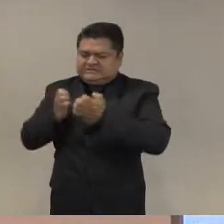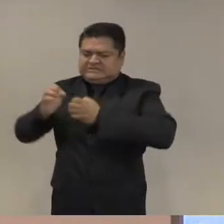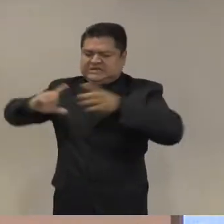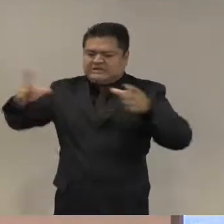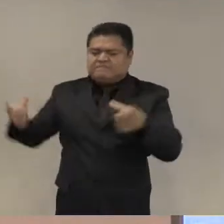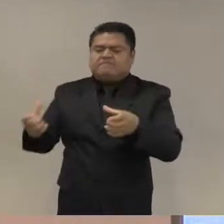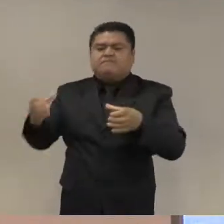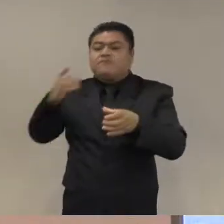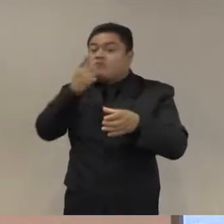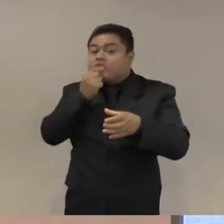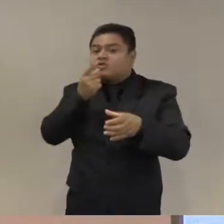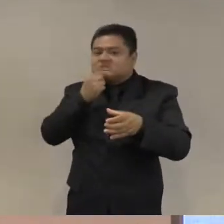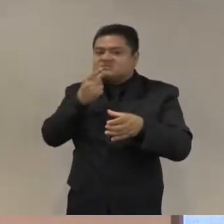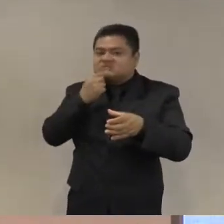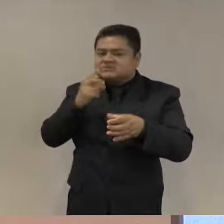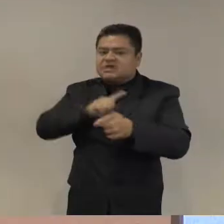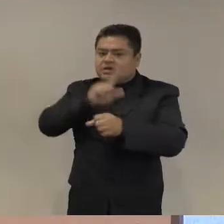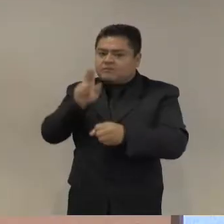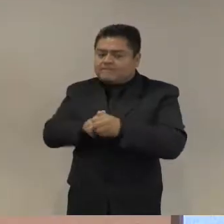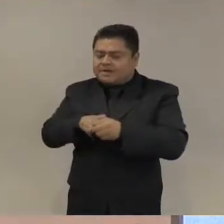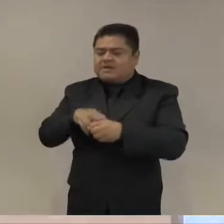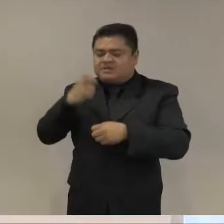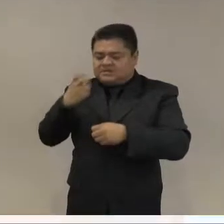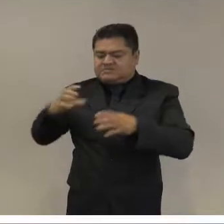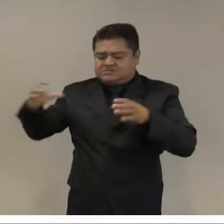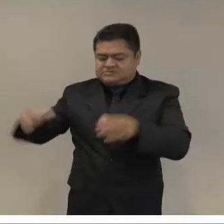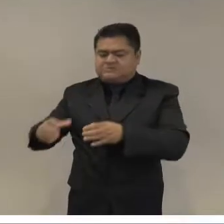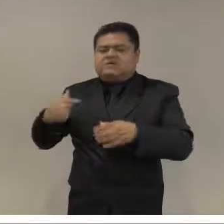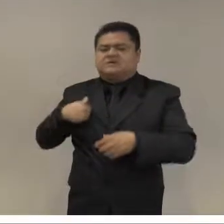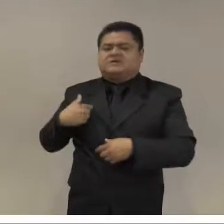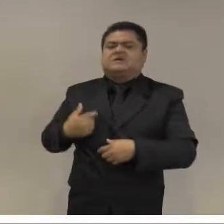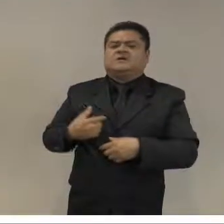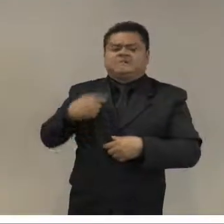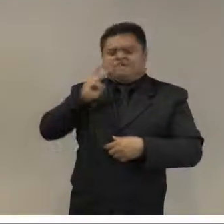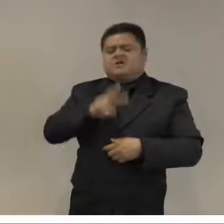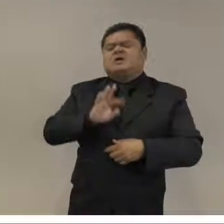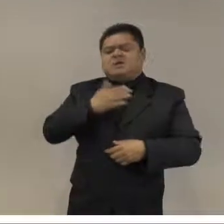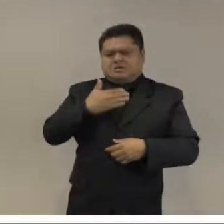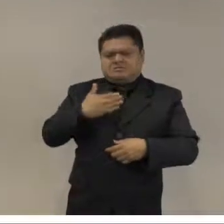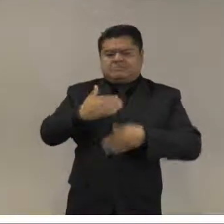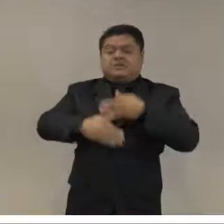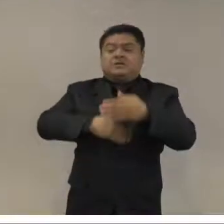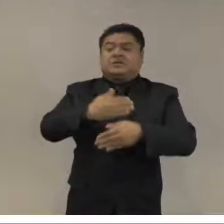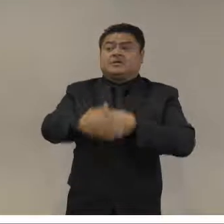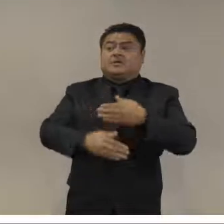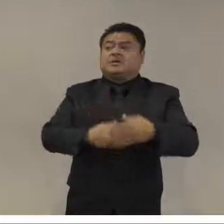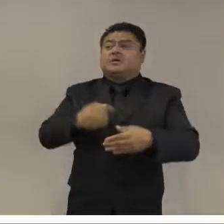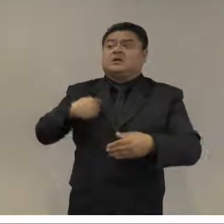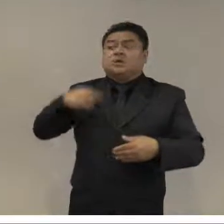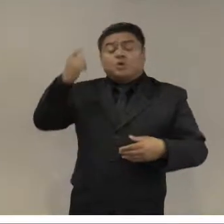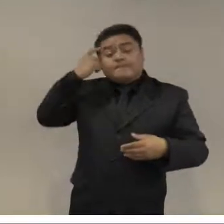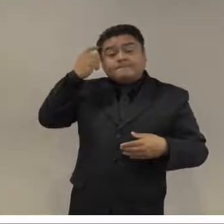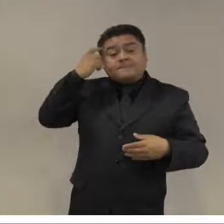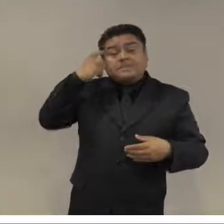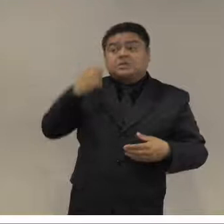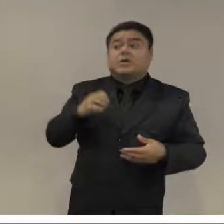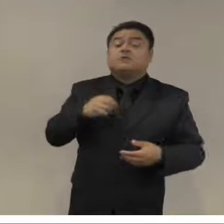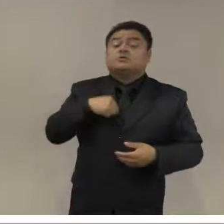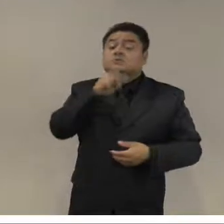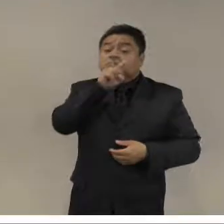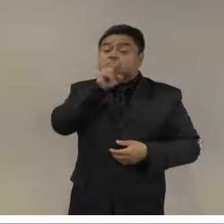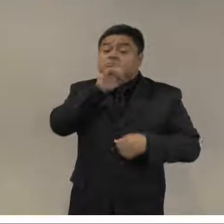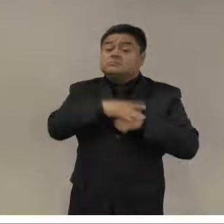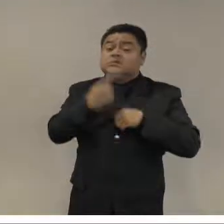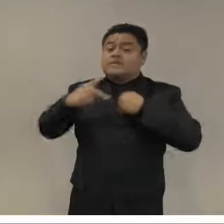Otra razón por la que me preocupa es porque parece que va a ser una misión para siempre. En todo el país que tiene